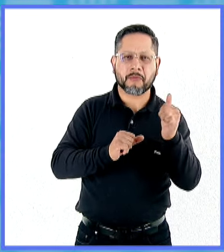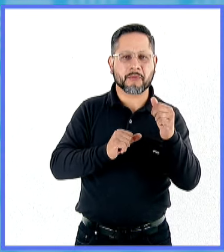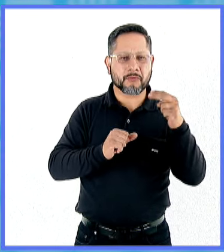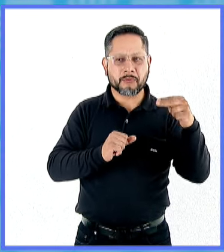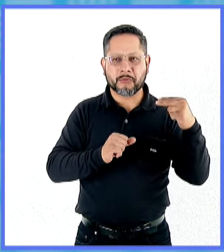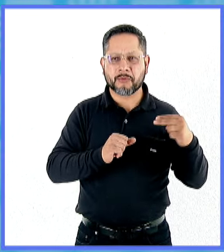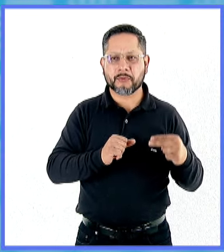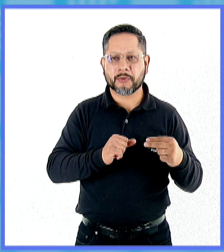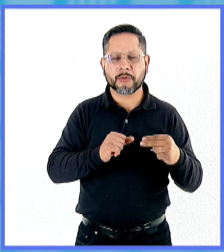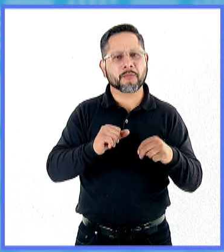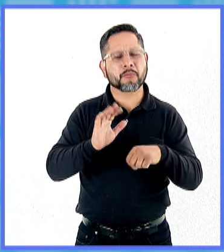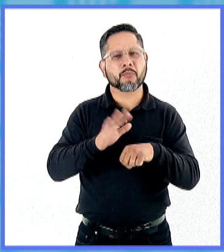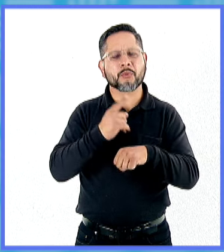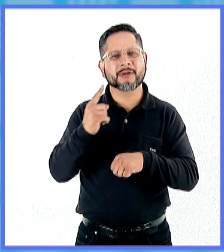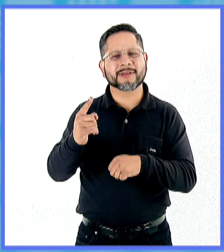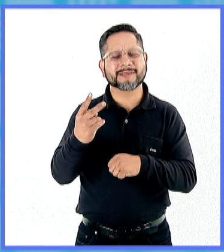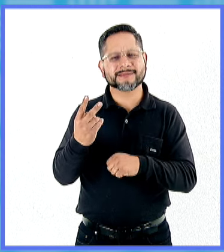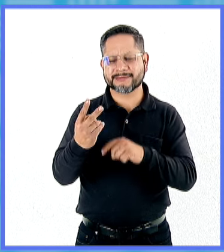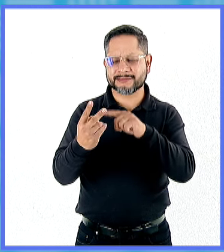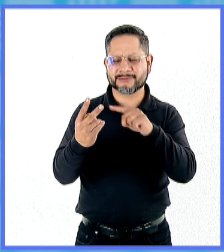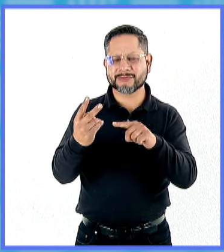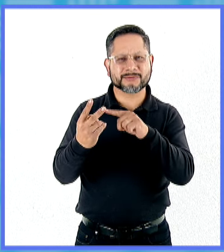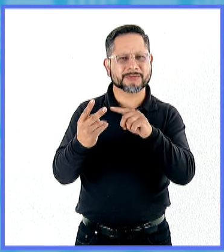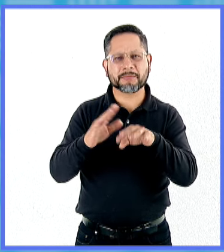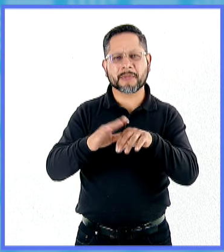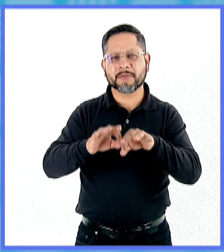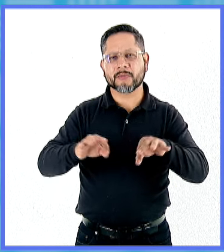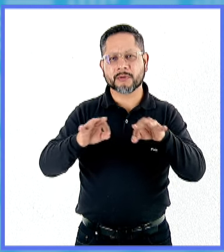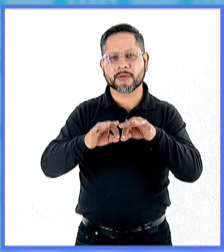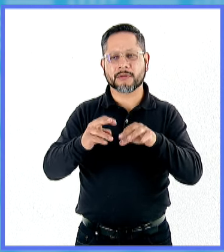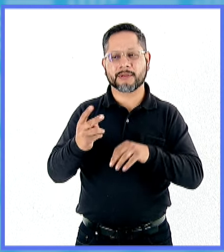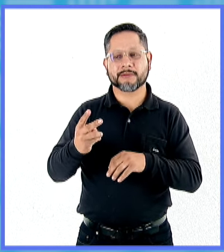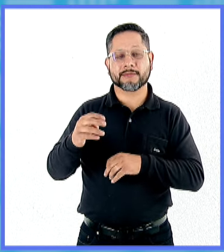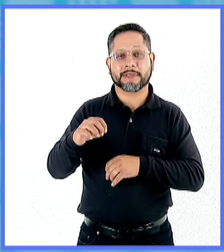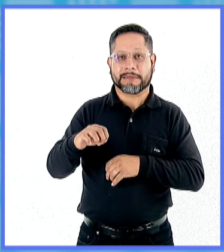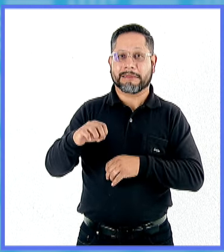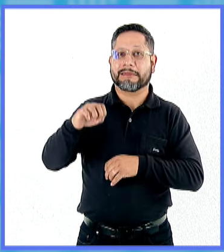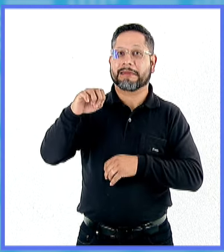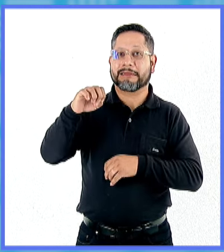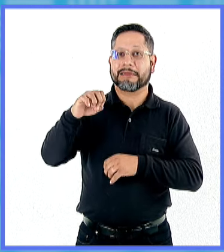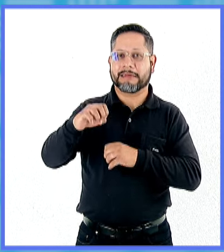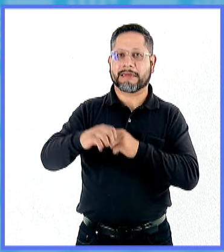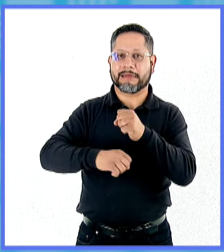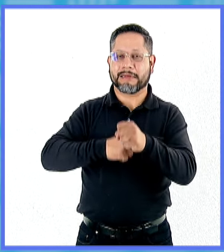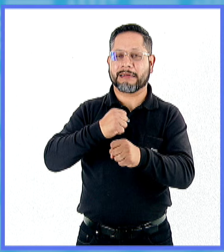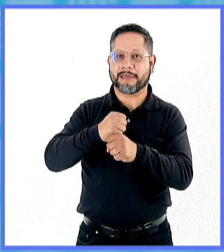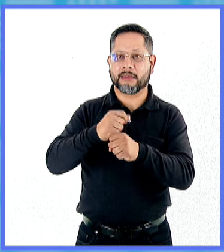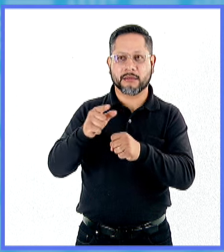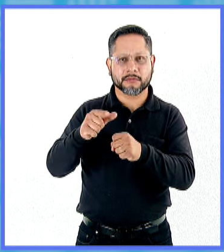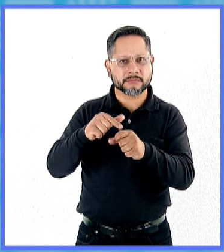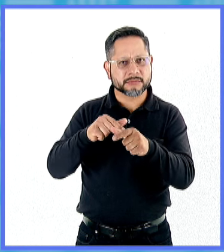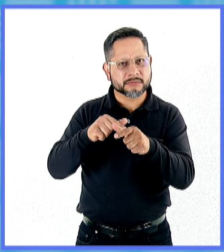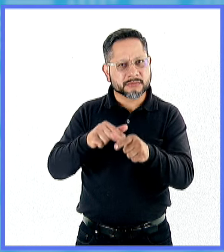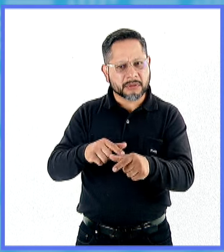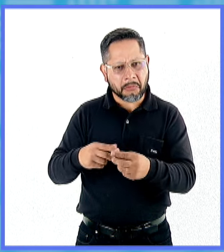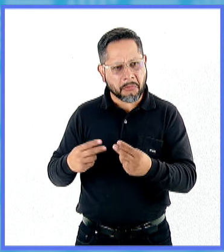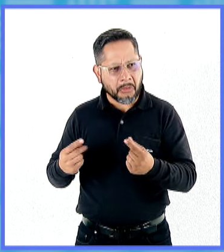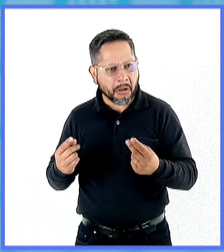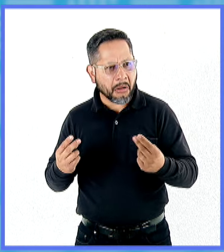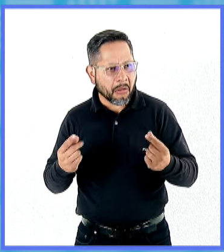término, porque estamos conscientes de la era que tiene, y siguen con una actividad